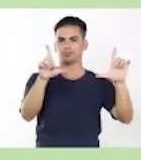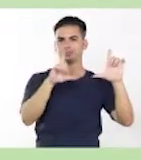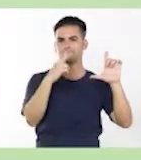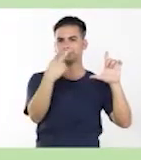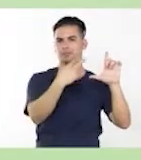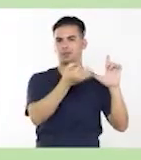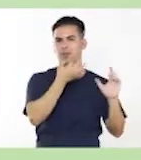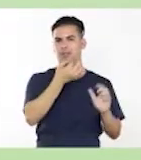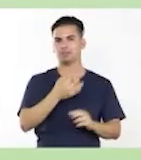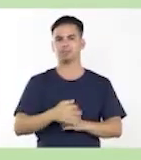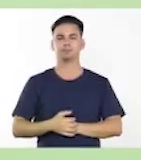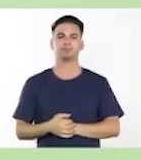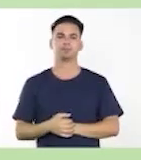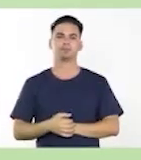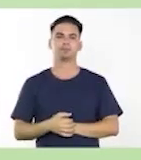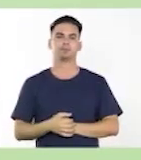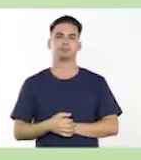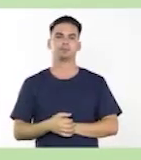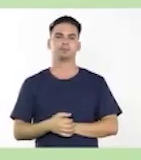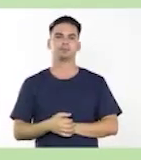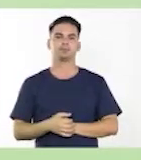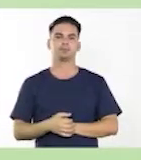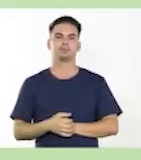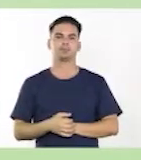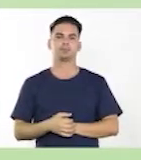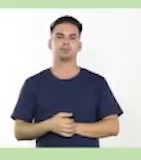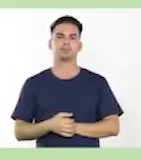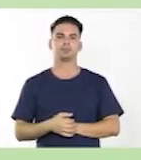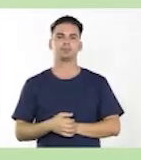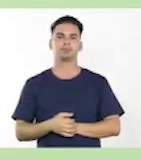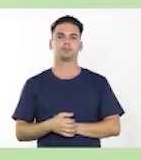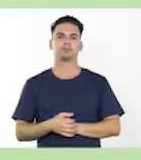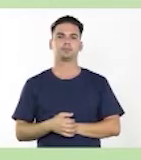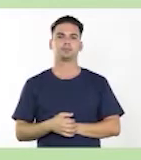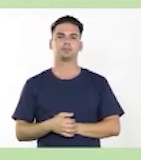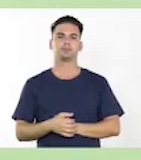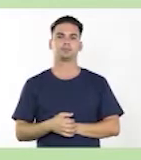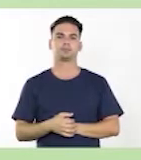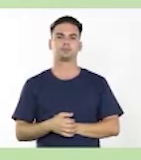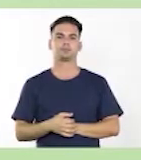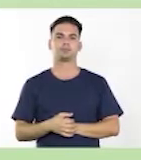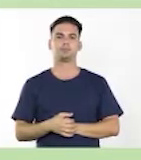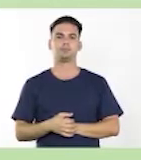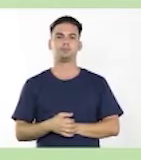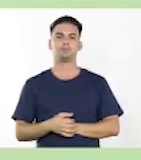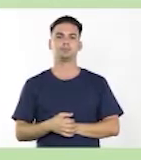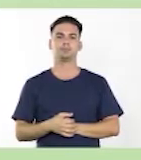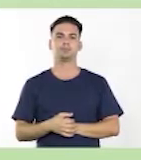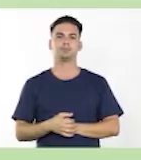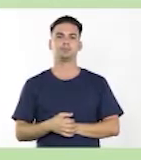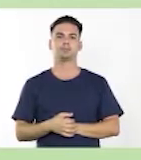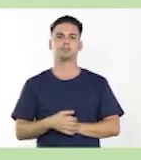también para que copien estas oraciones. La primera dice,